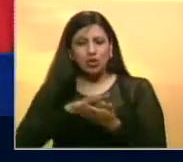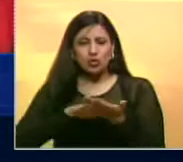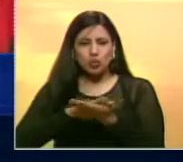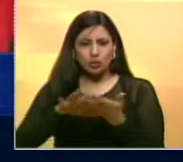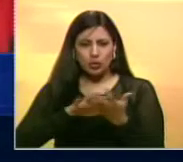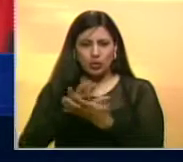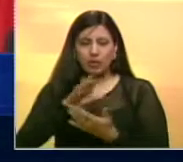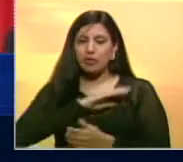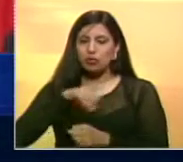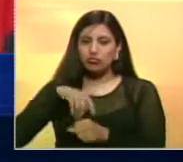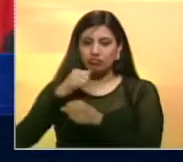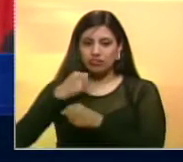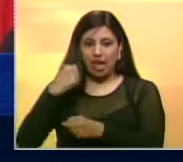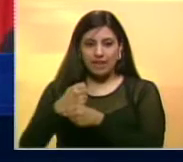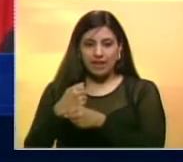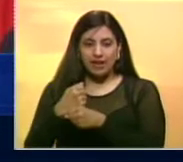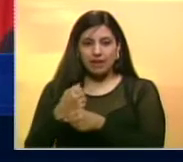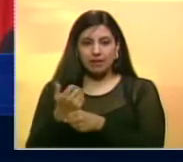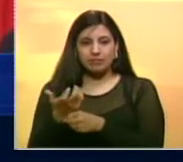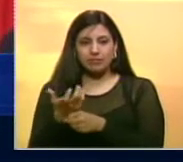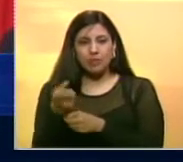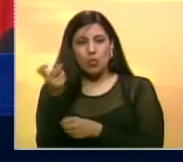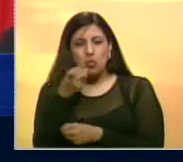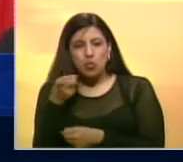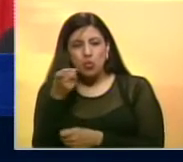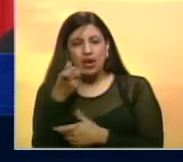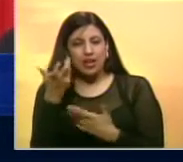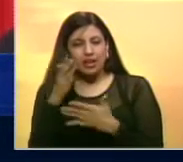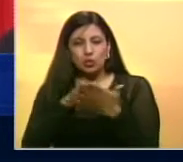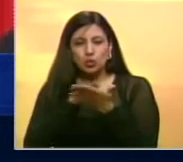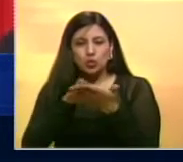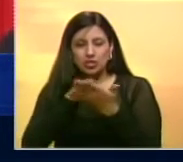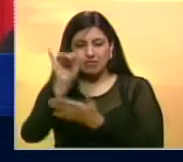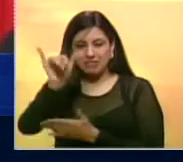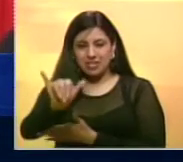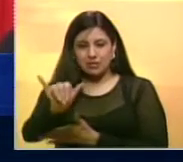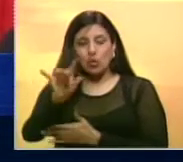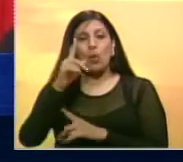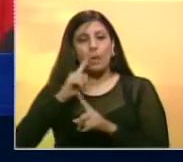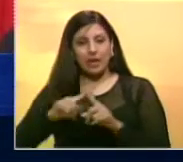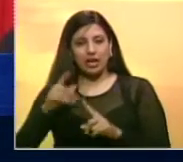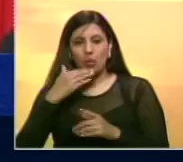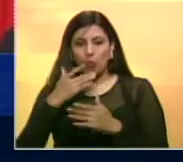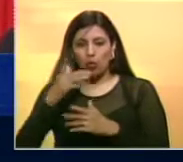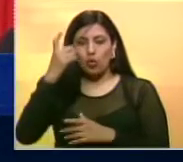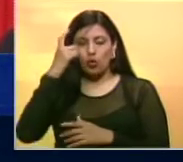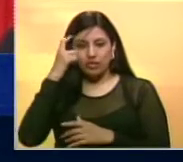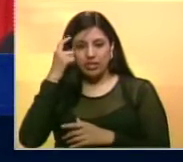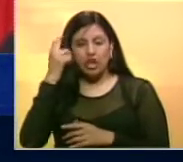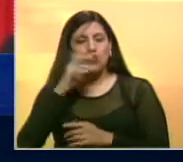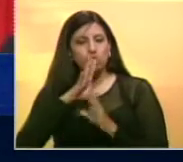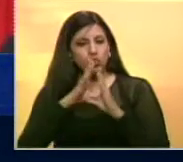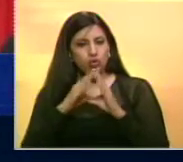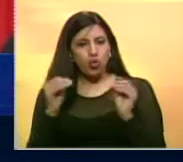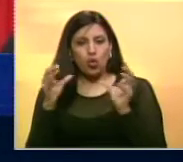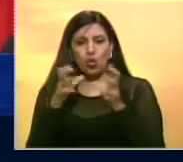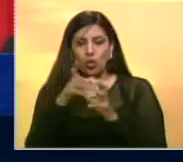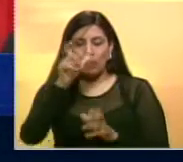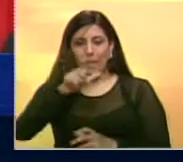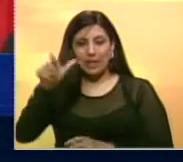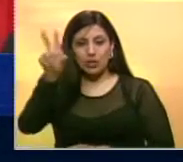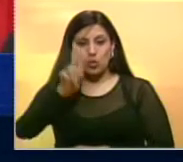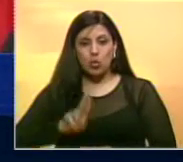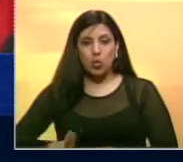situación se está trabajando y buscándole la solución al mismo y te aseguro que dentro de poco ya todos nuestros usuarios